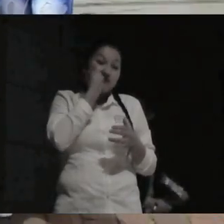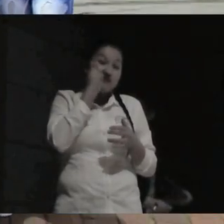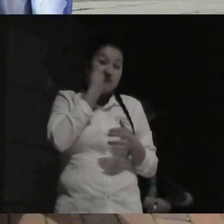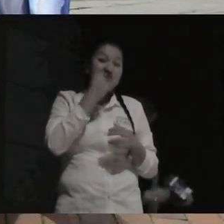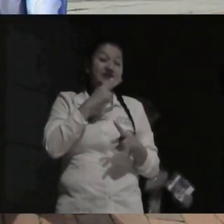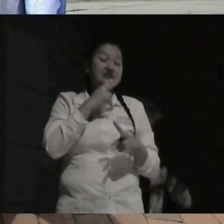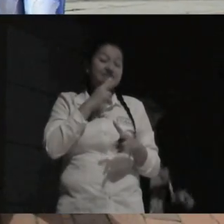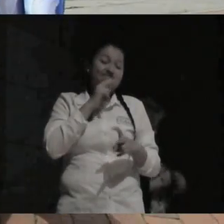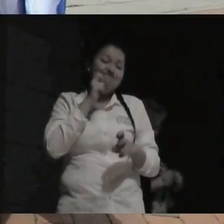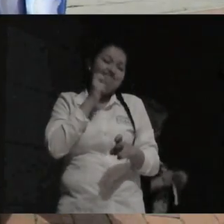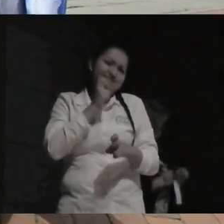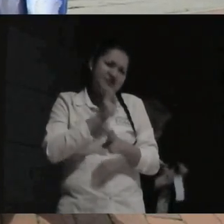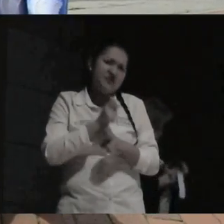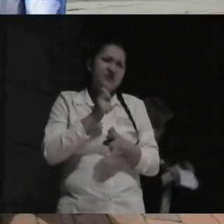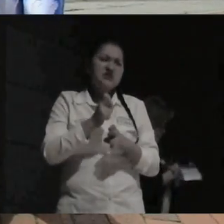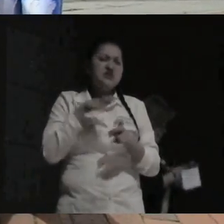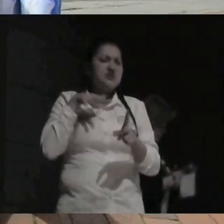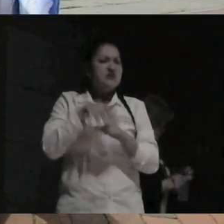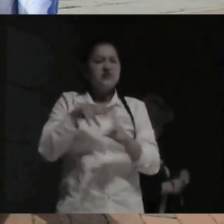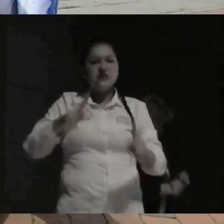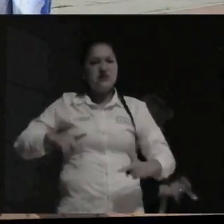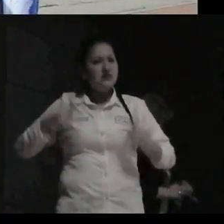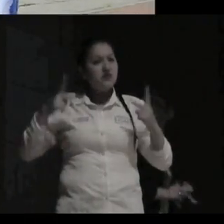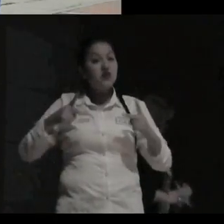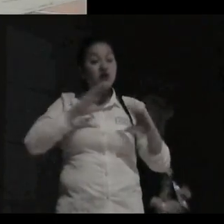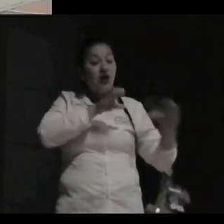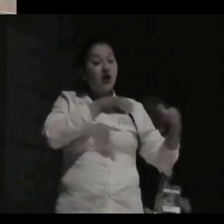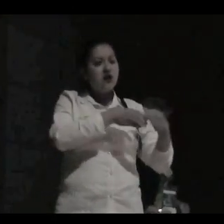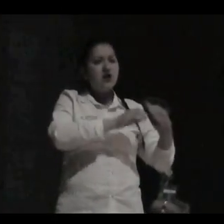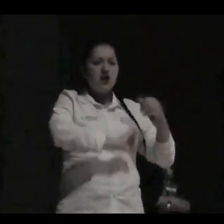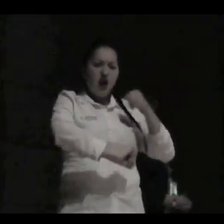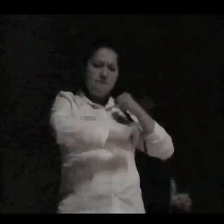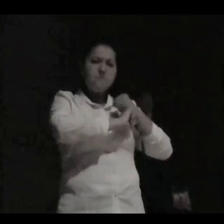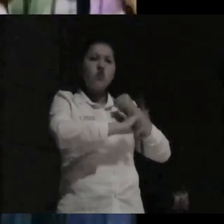provoca las personas nos enseñan a ser luchadores por esta vida